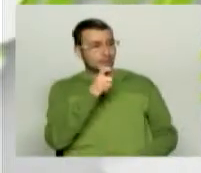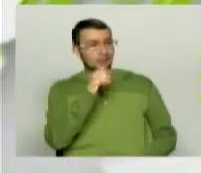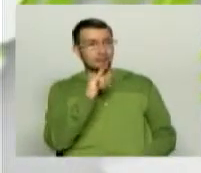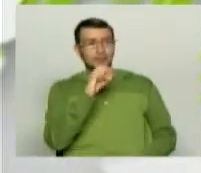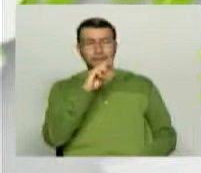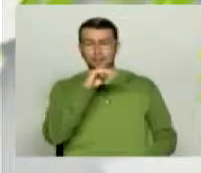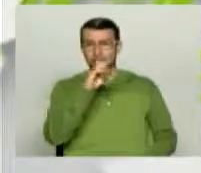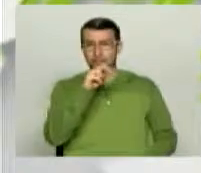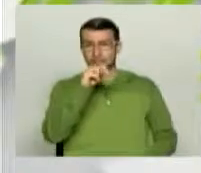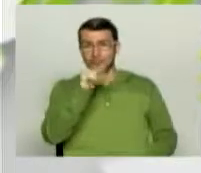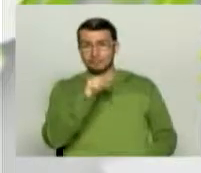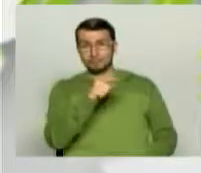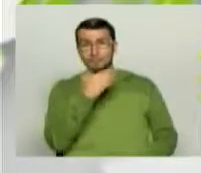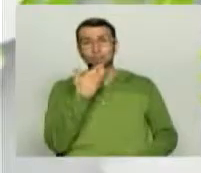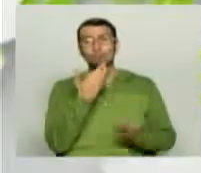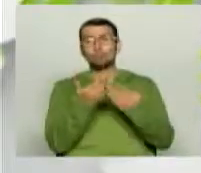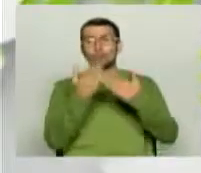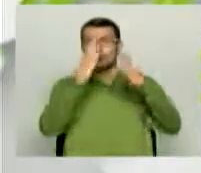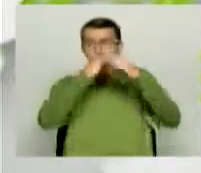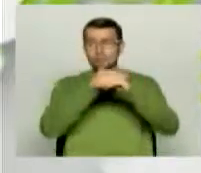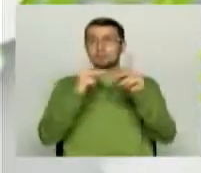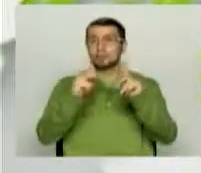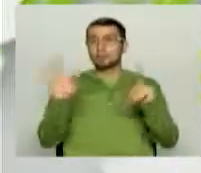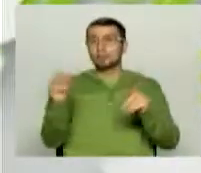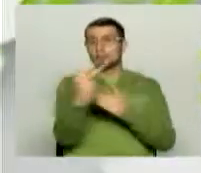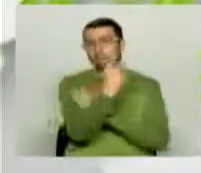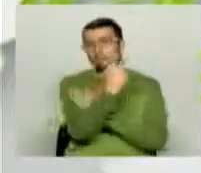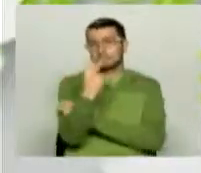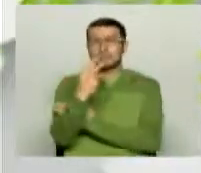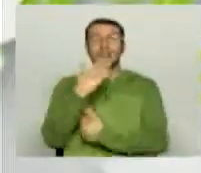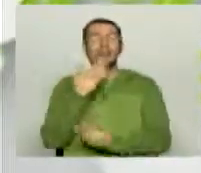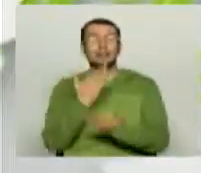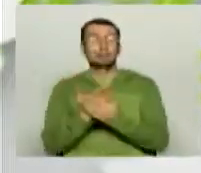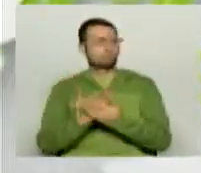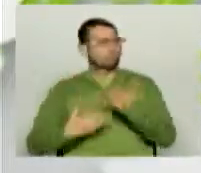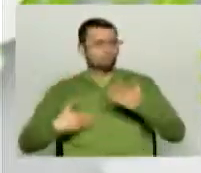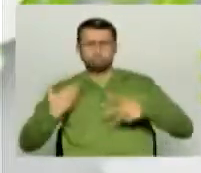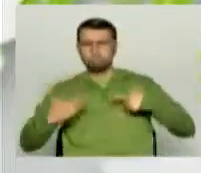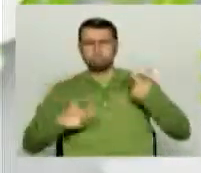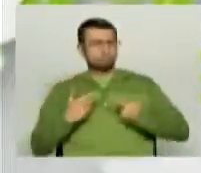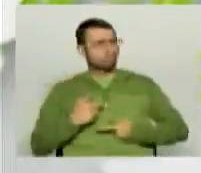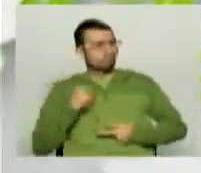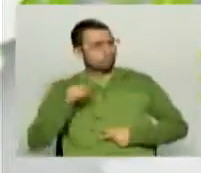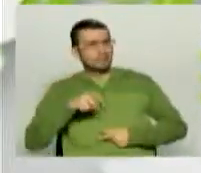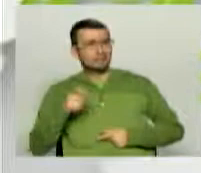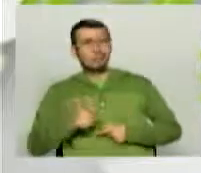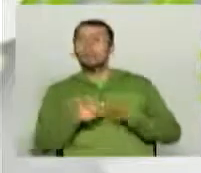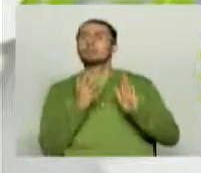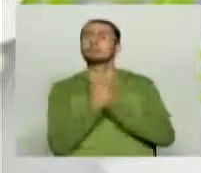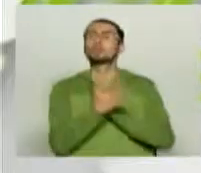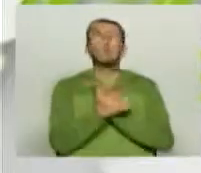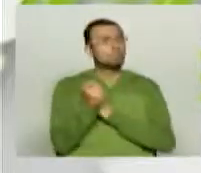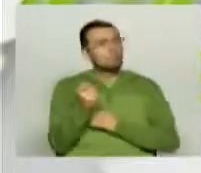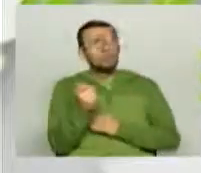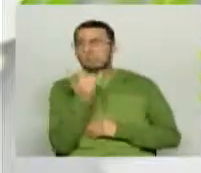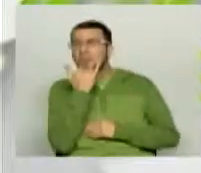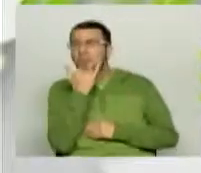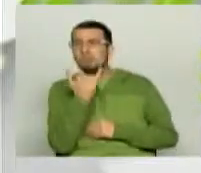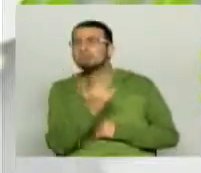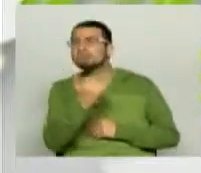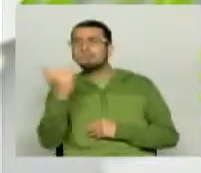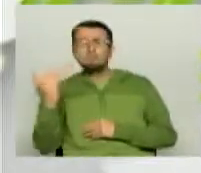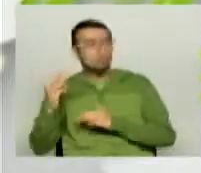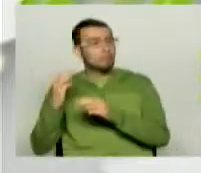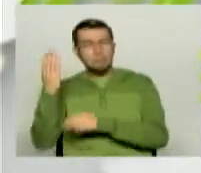especial para ti y para toda la teleaudiencia de Telecafé TV. Y acá dispuesto a contarles un poquito de lo que está ocurriendo en